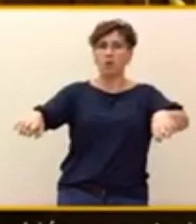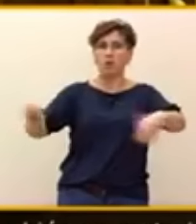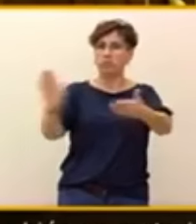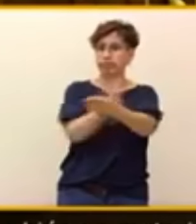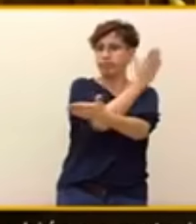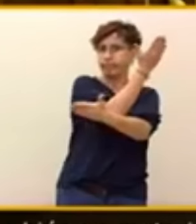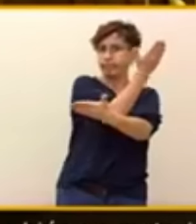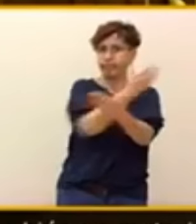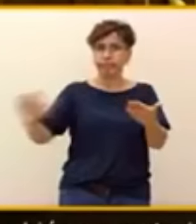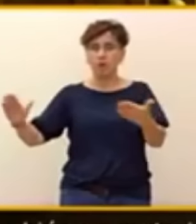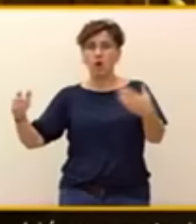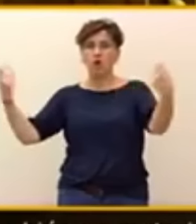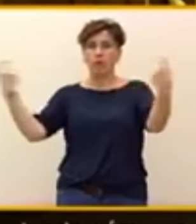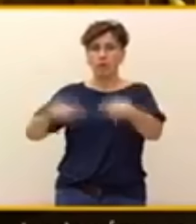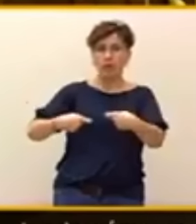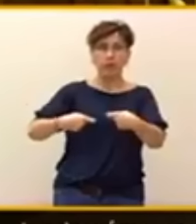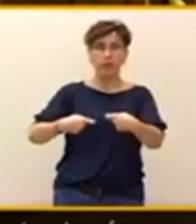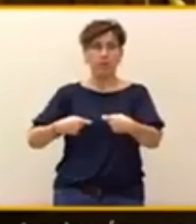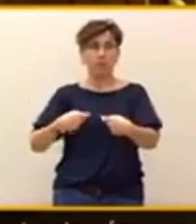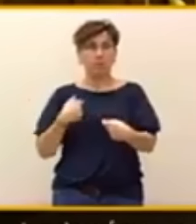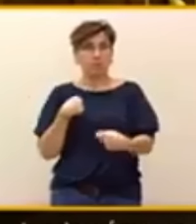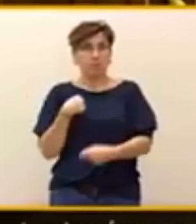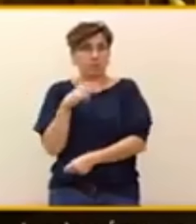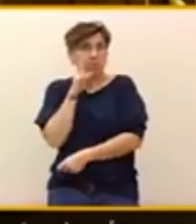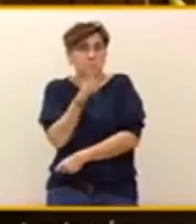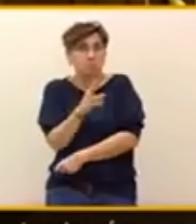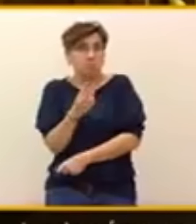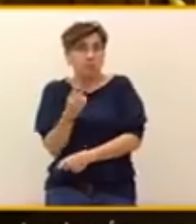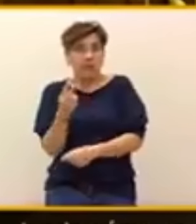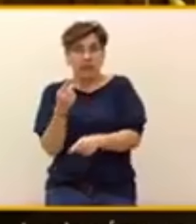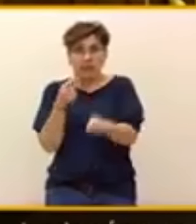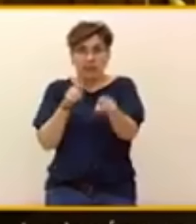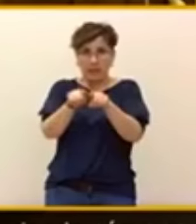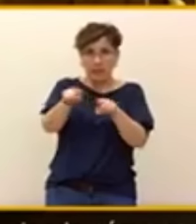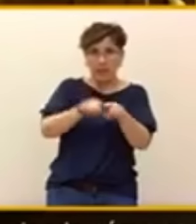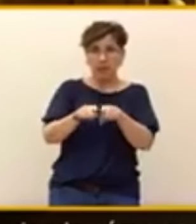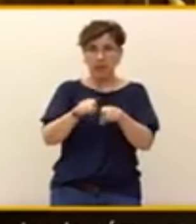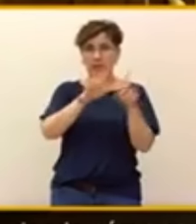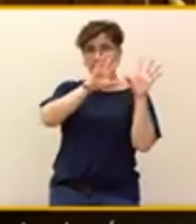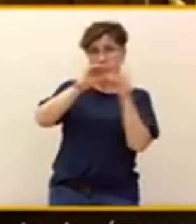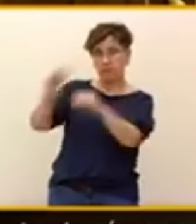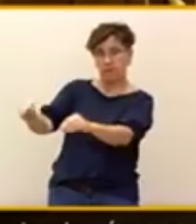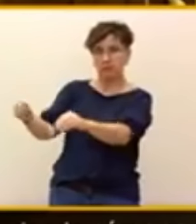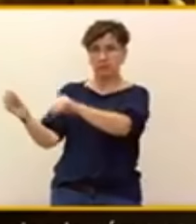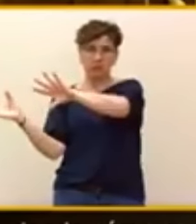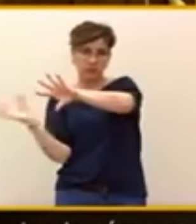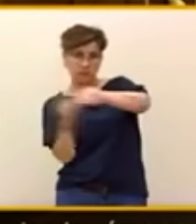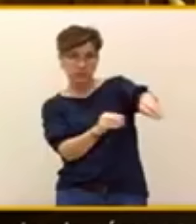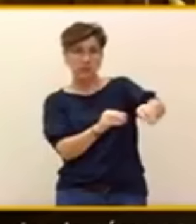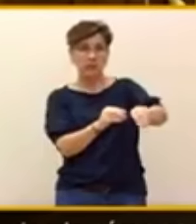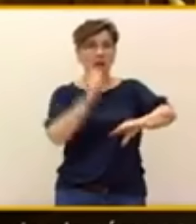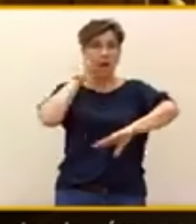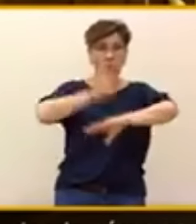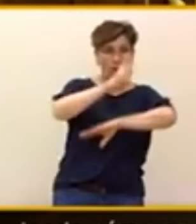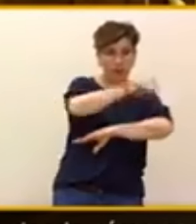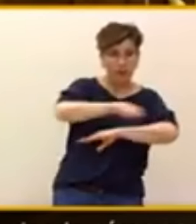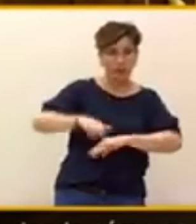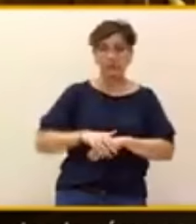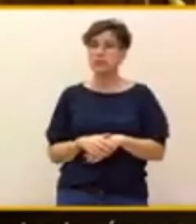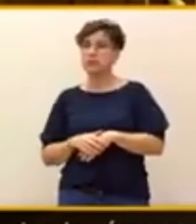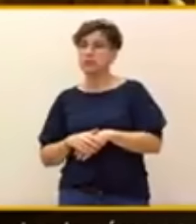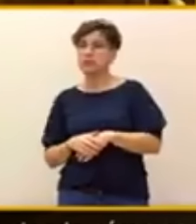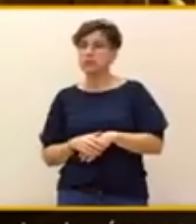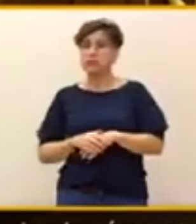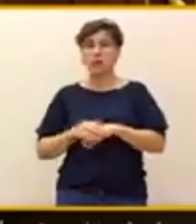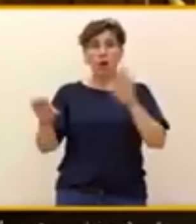criticando y reprochando y despreciando a jueces. Cómo se está retorciendo la Constitución española, el ordenamiento jurídico español.